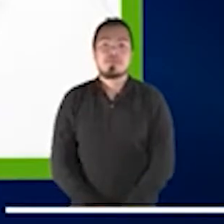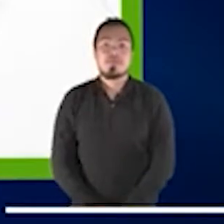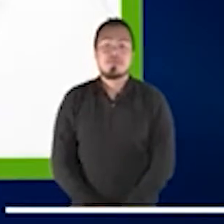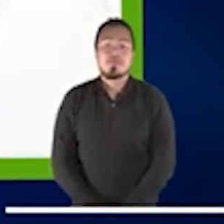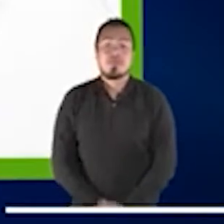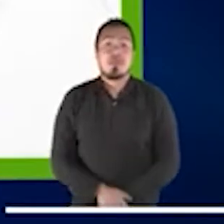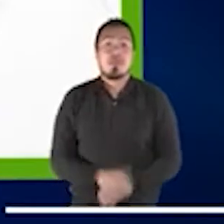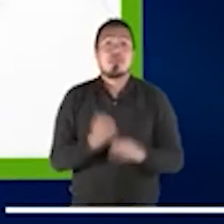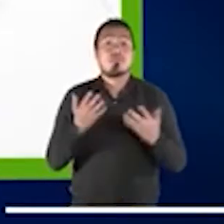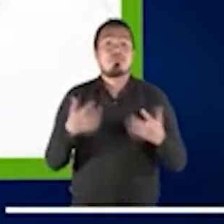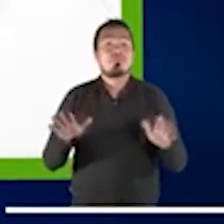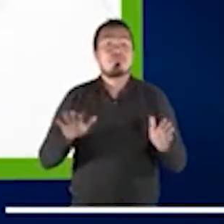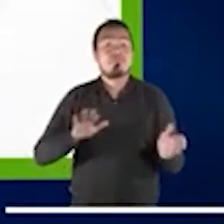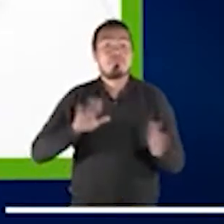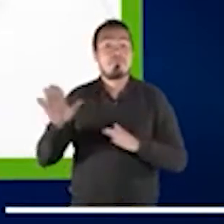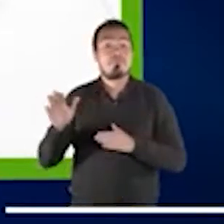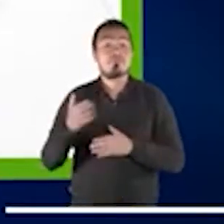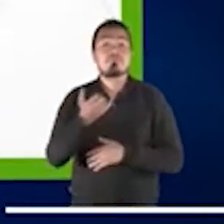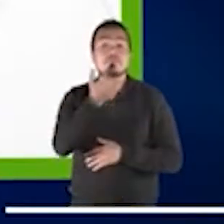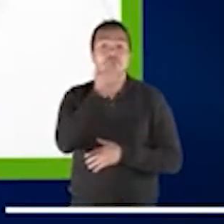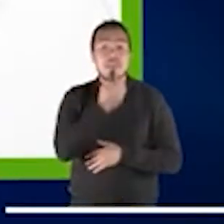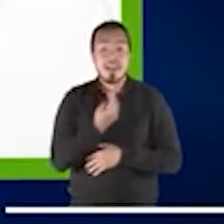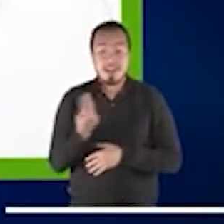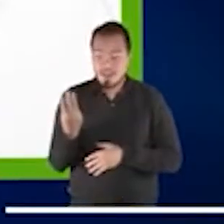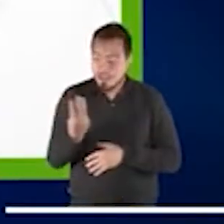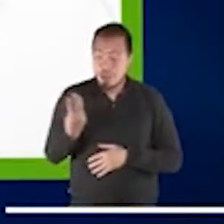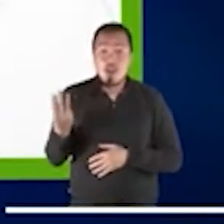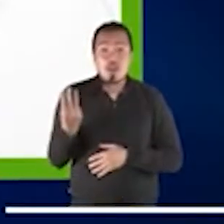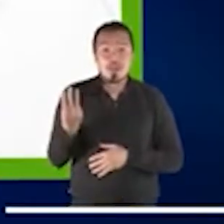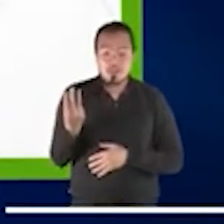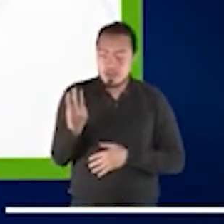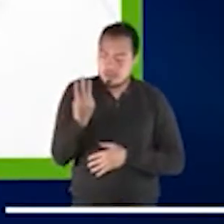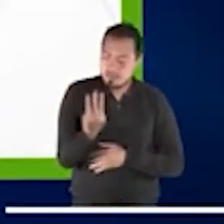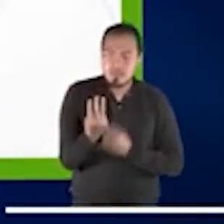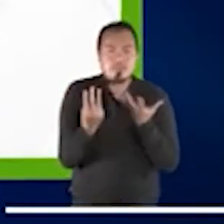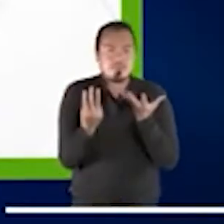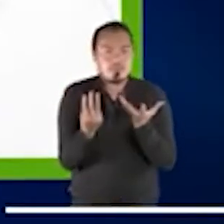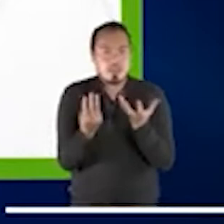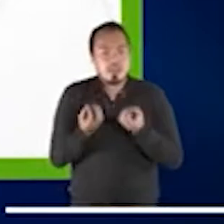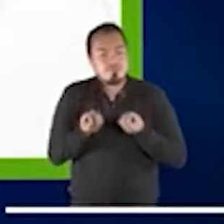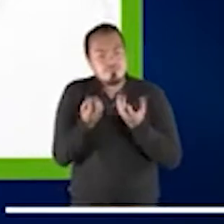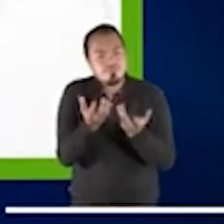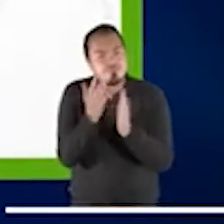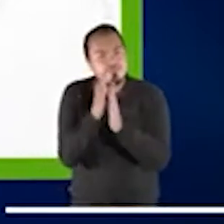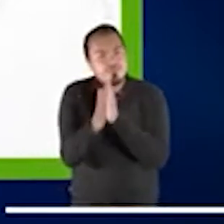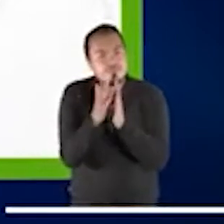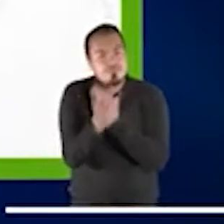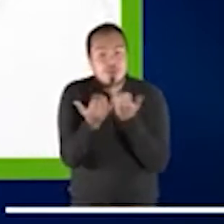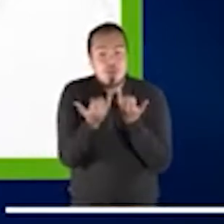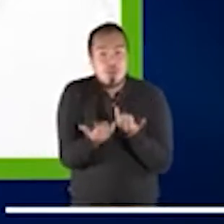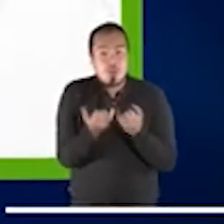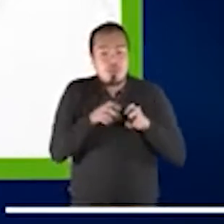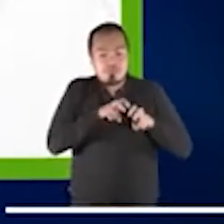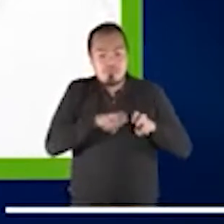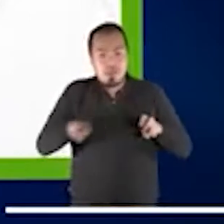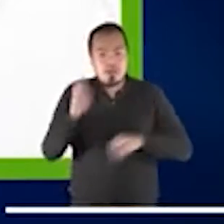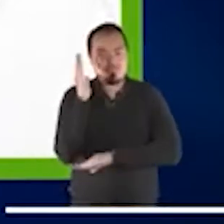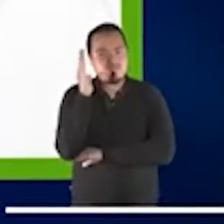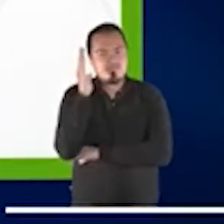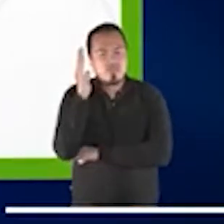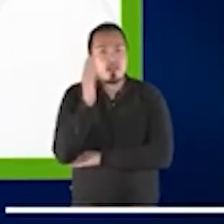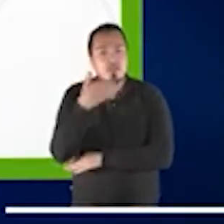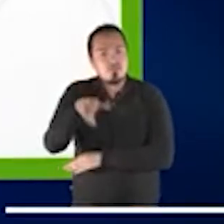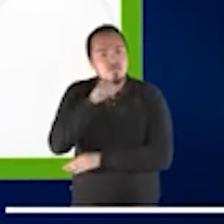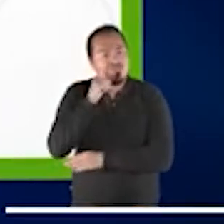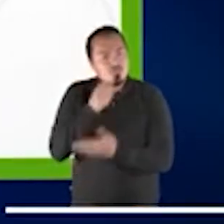Entonces, entre nosotros tres le queríamos aportar un poco a través de esta ponencia, que seguramente intentaremos